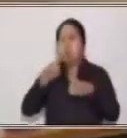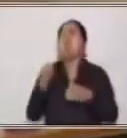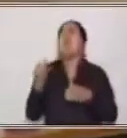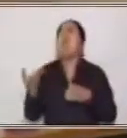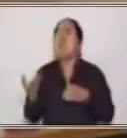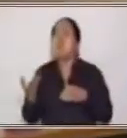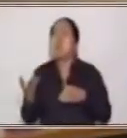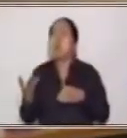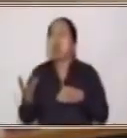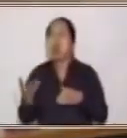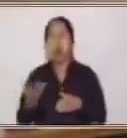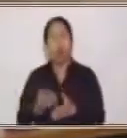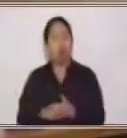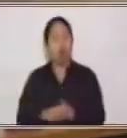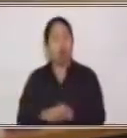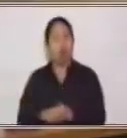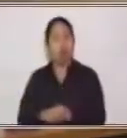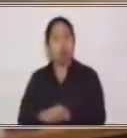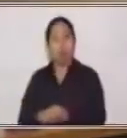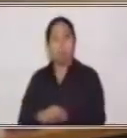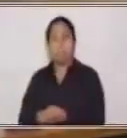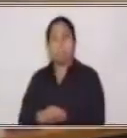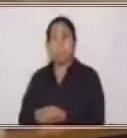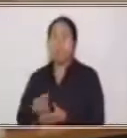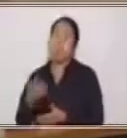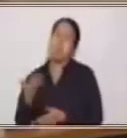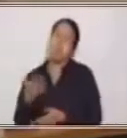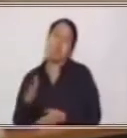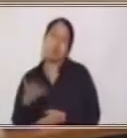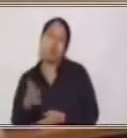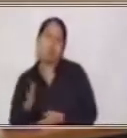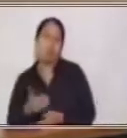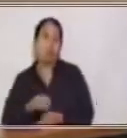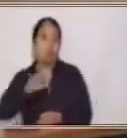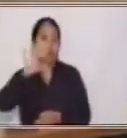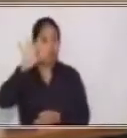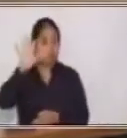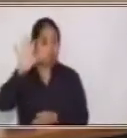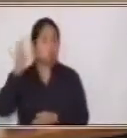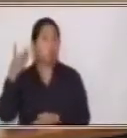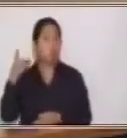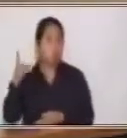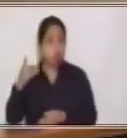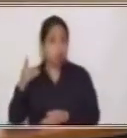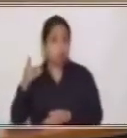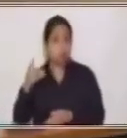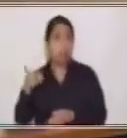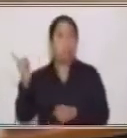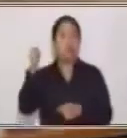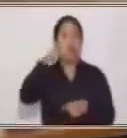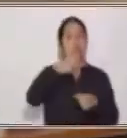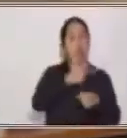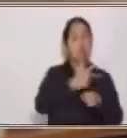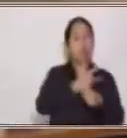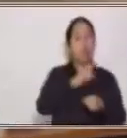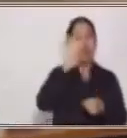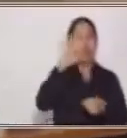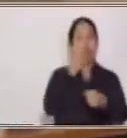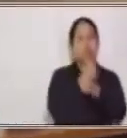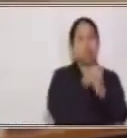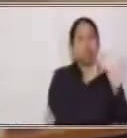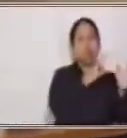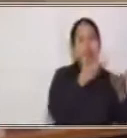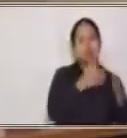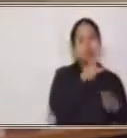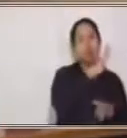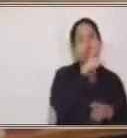dólares te pueden dar, 5 dólares si lo multiplicamos por 8, son 40 quetzales, para tener la idea. O te pueden dar 2